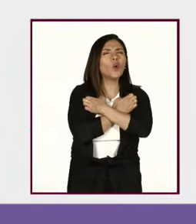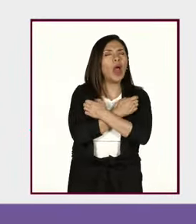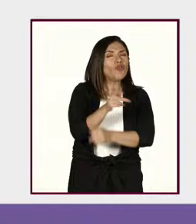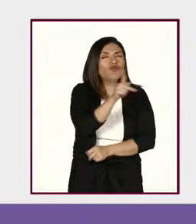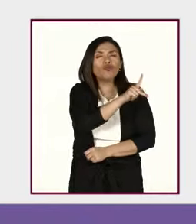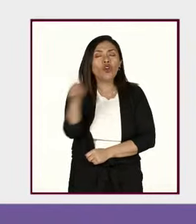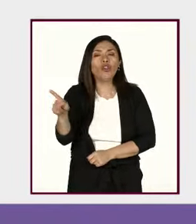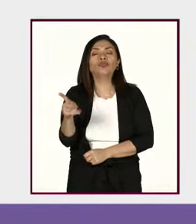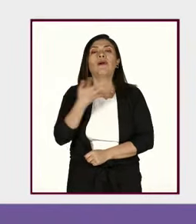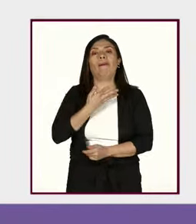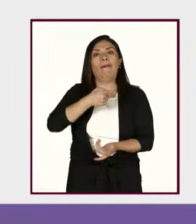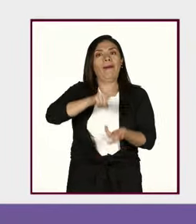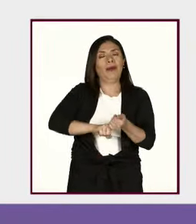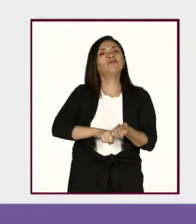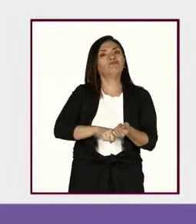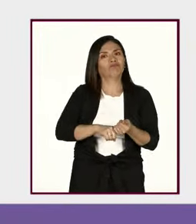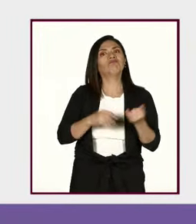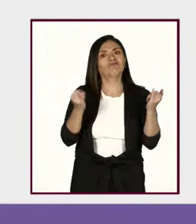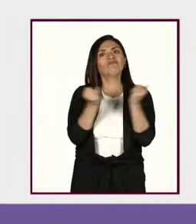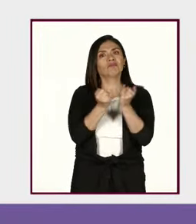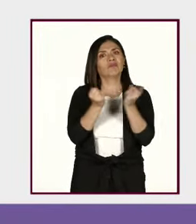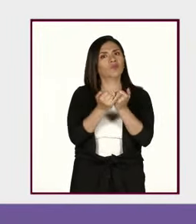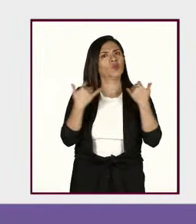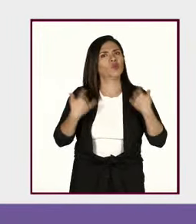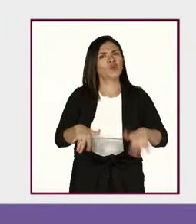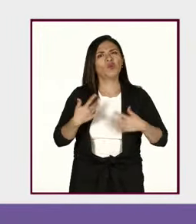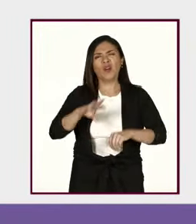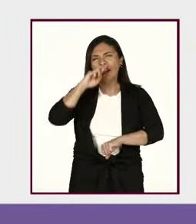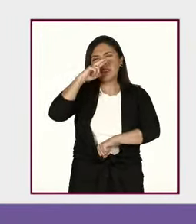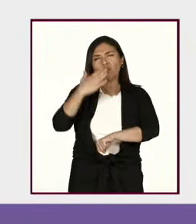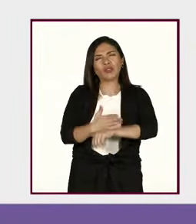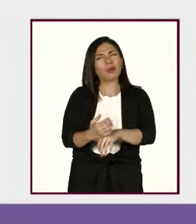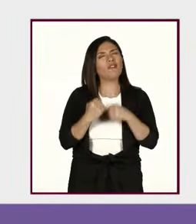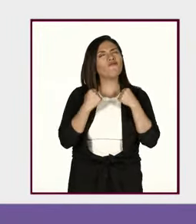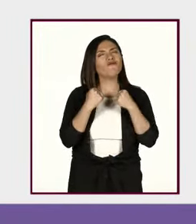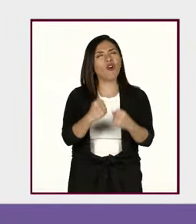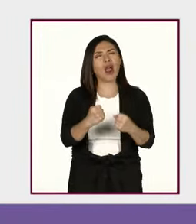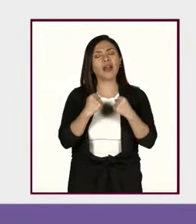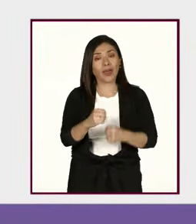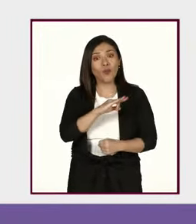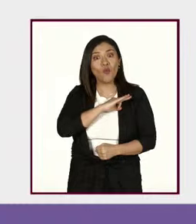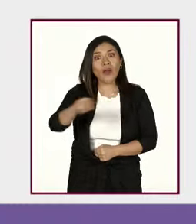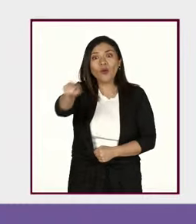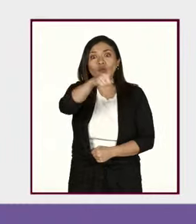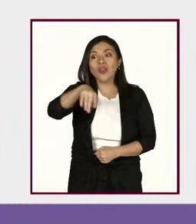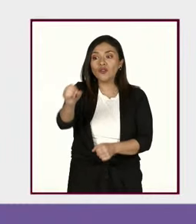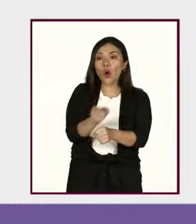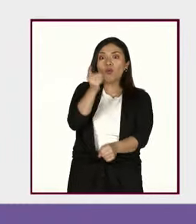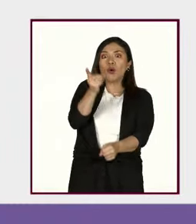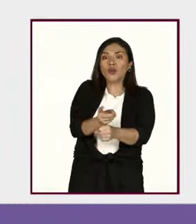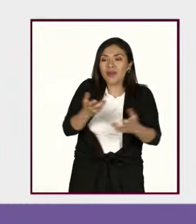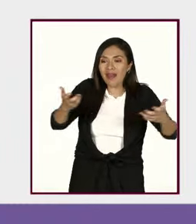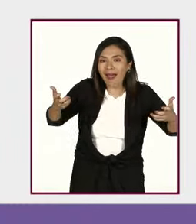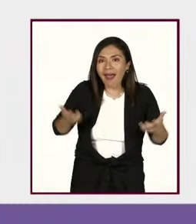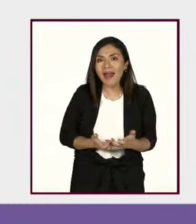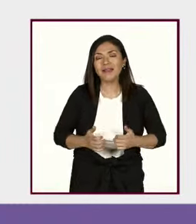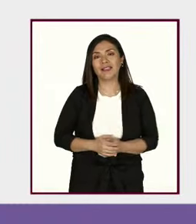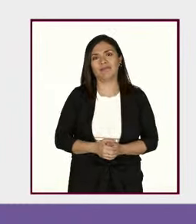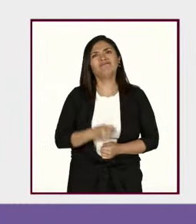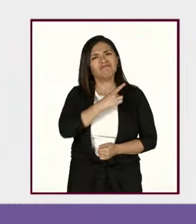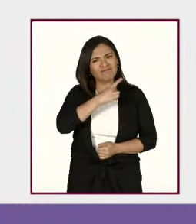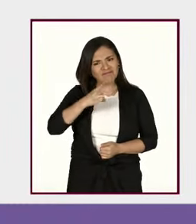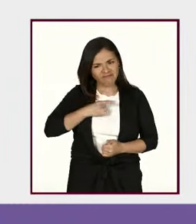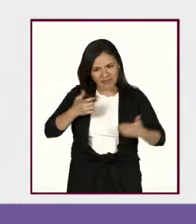tiene una enorme responsabilidad y oportunidad en sus manos. Hay que